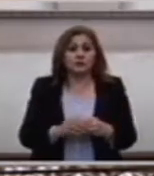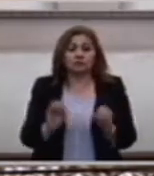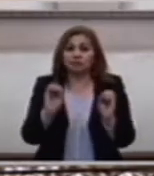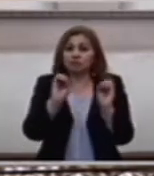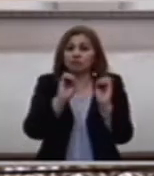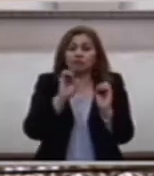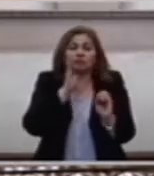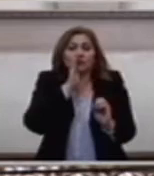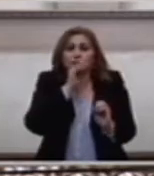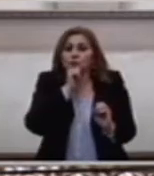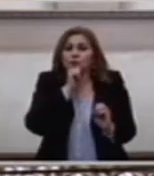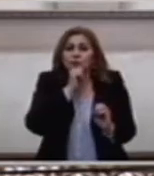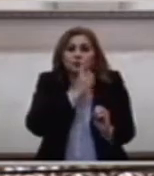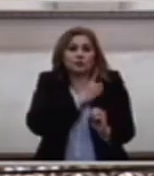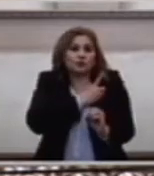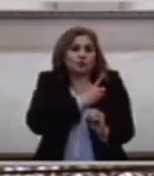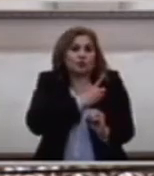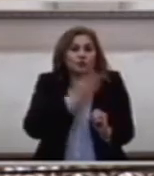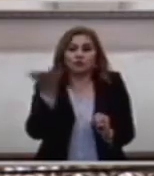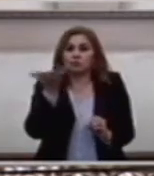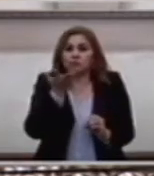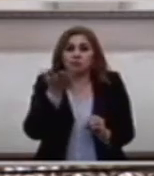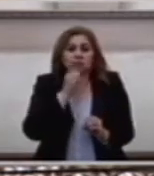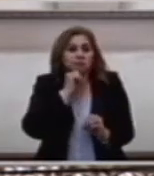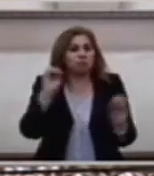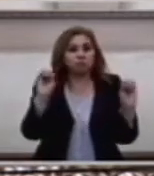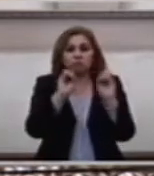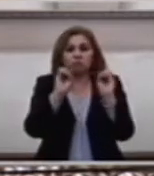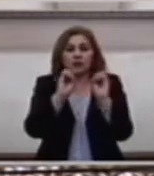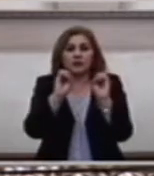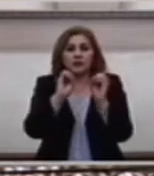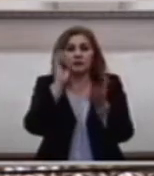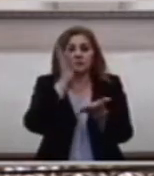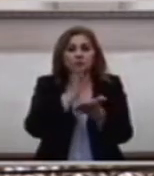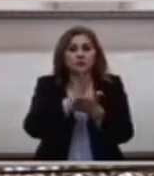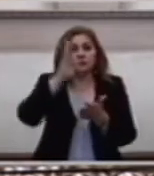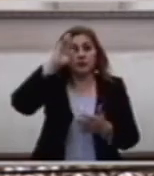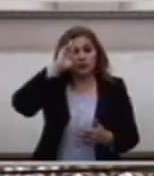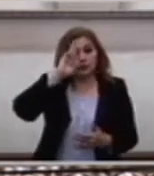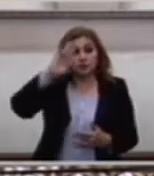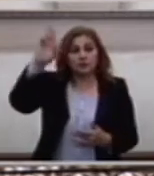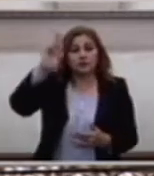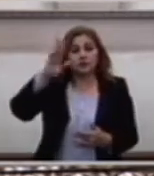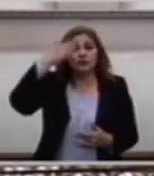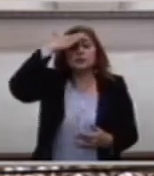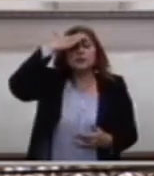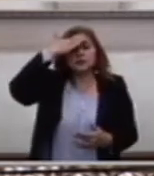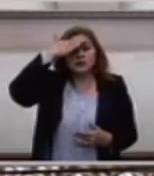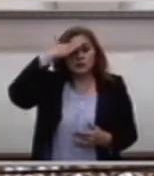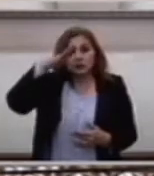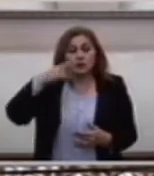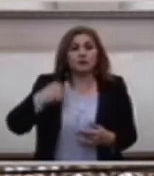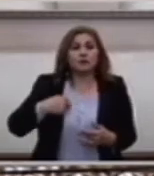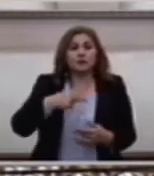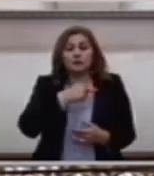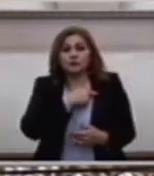Hacer solos El Señor Sabe de nuestras Virtudes